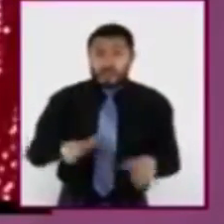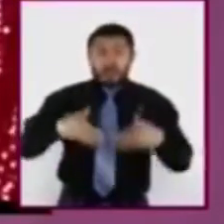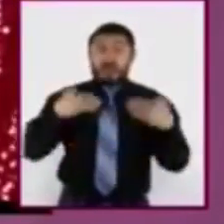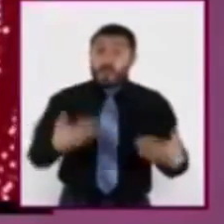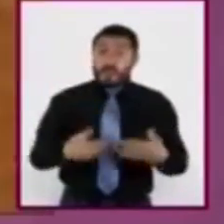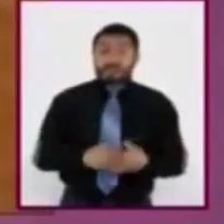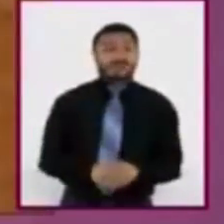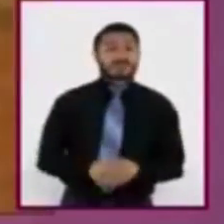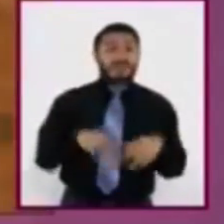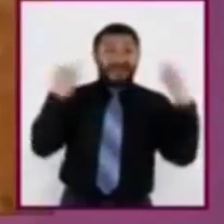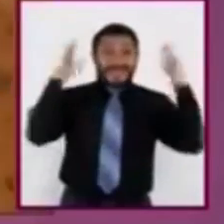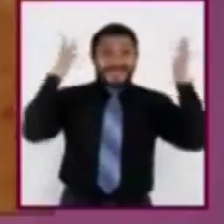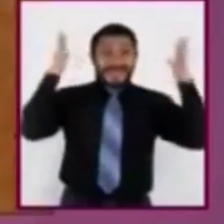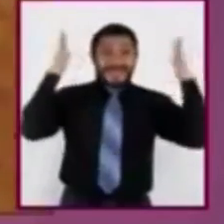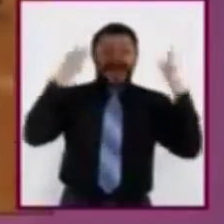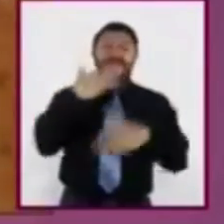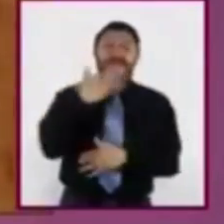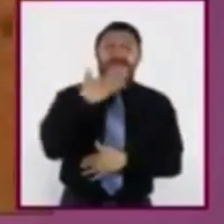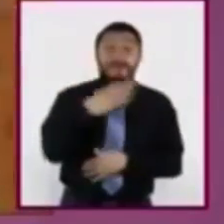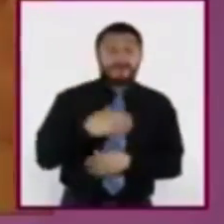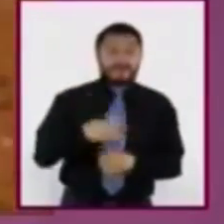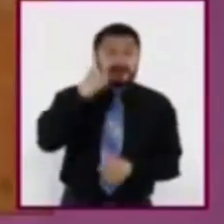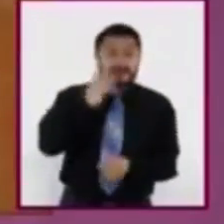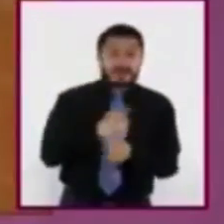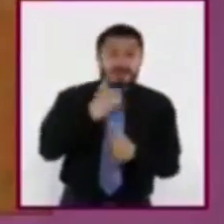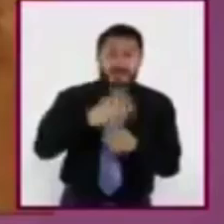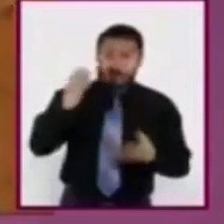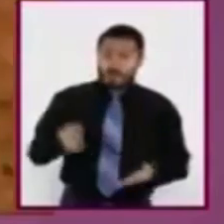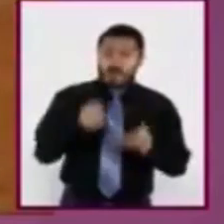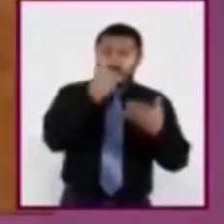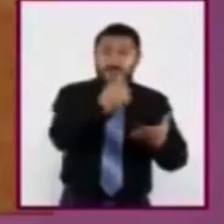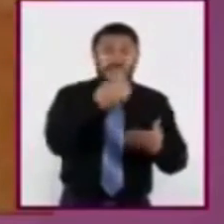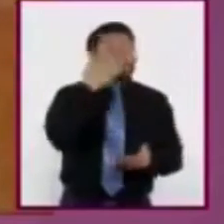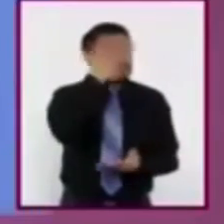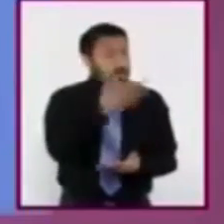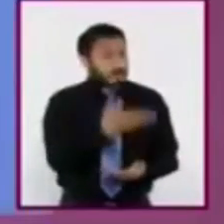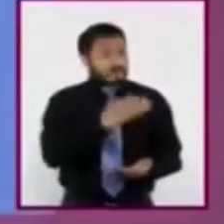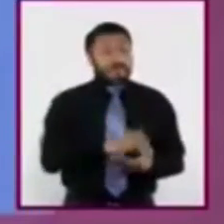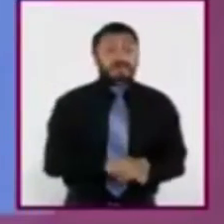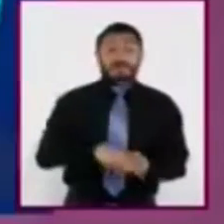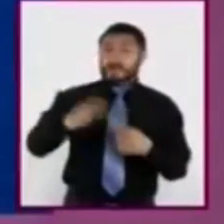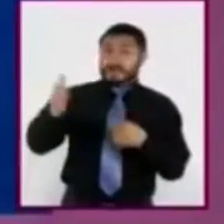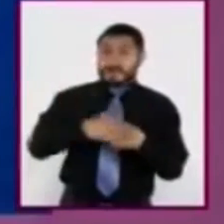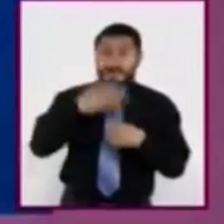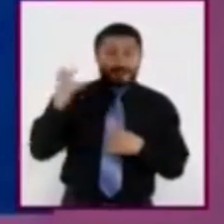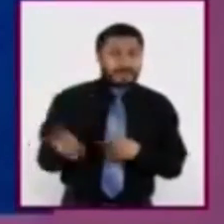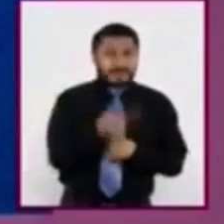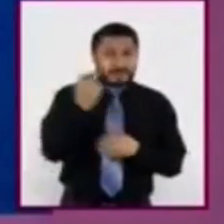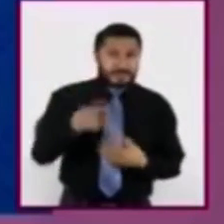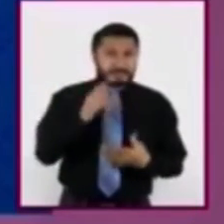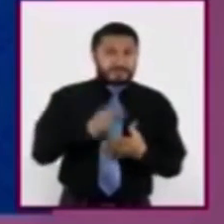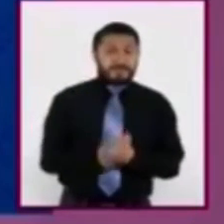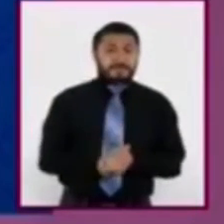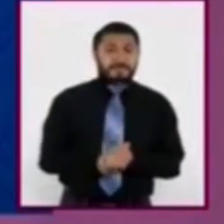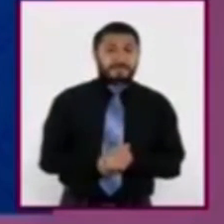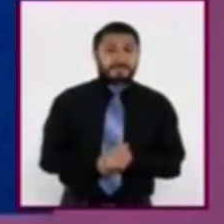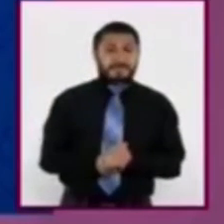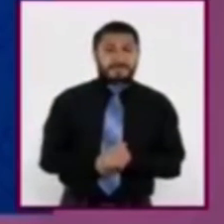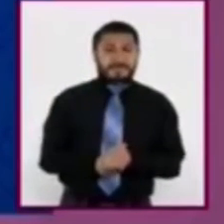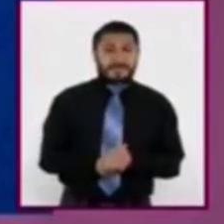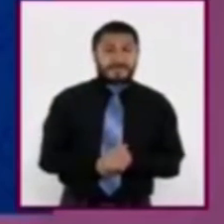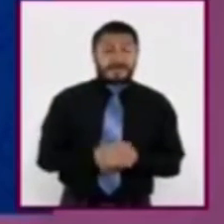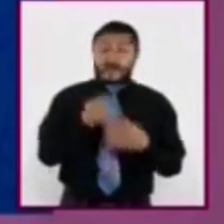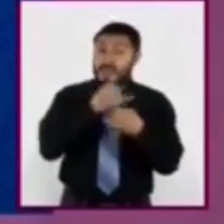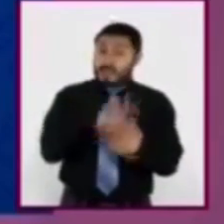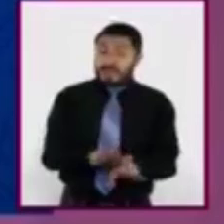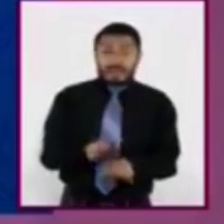¡Bien contestado! El primer punto del juego lo gana usted. Siguiente pregunta. La información sobre